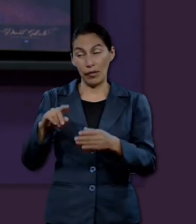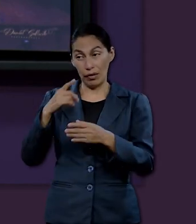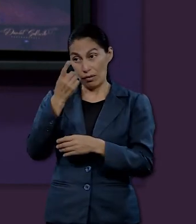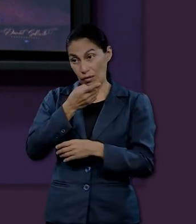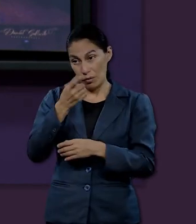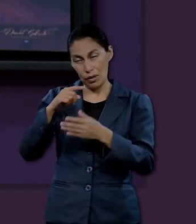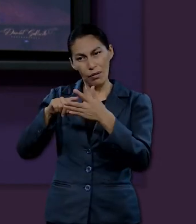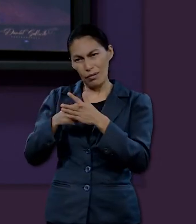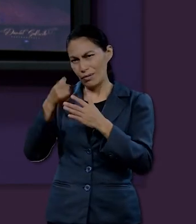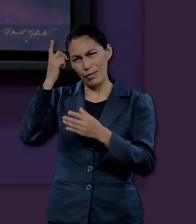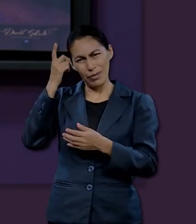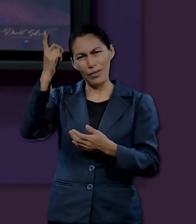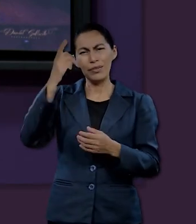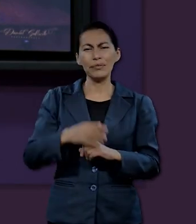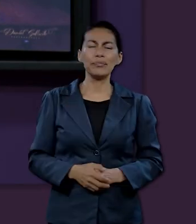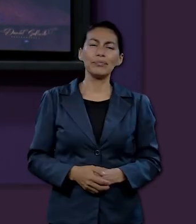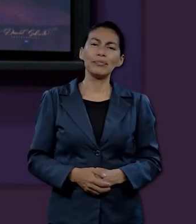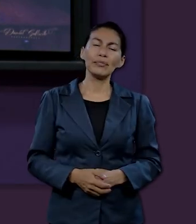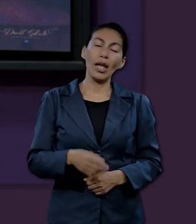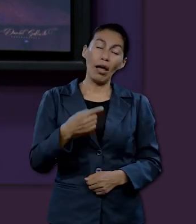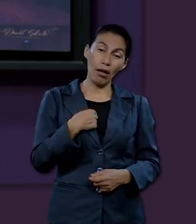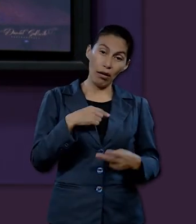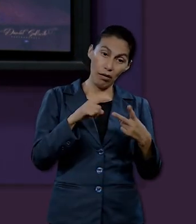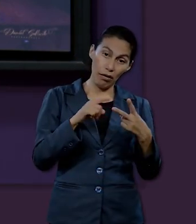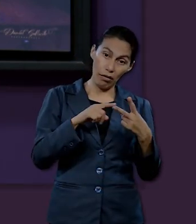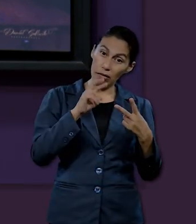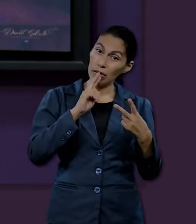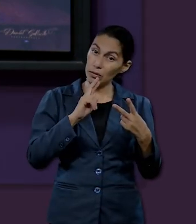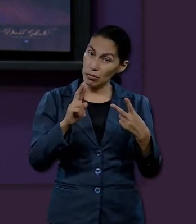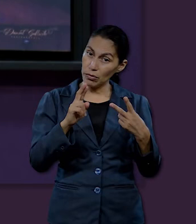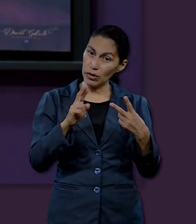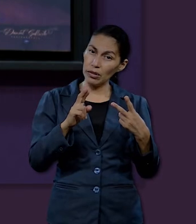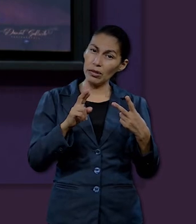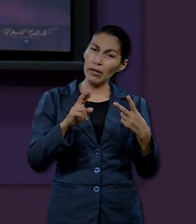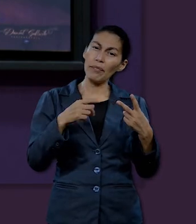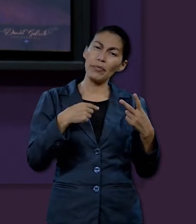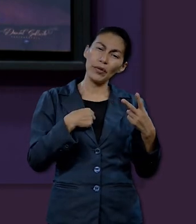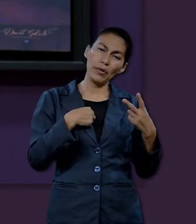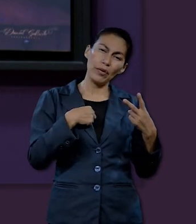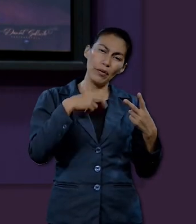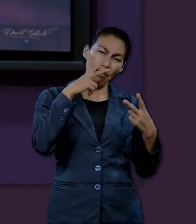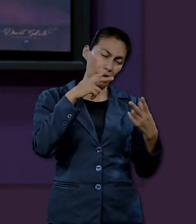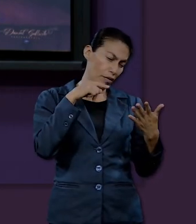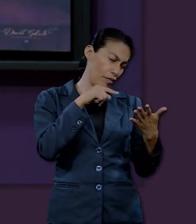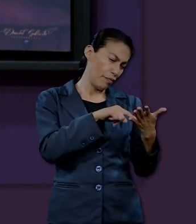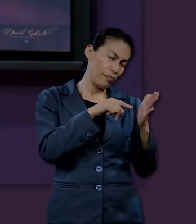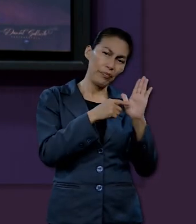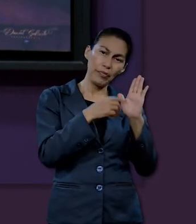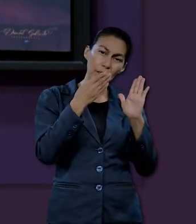¿Cuál debe ser nuestra respuesta? La encuentro en Hebreos 12, 7.